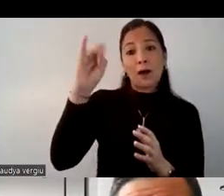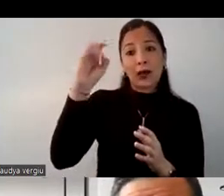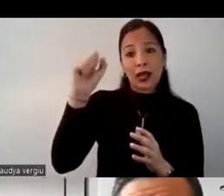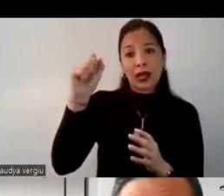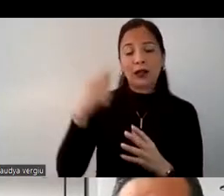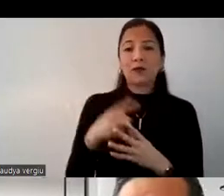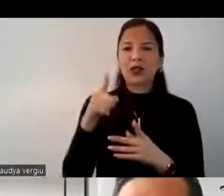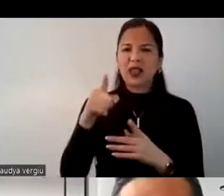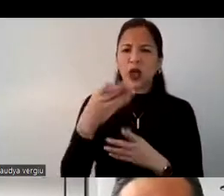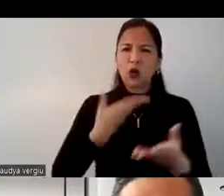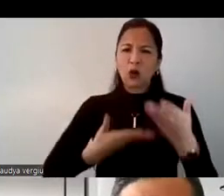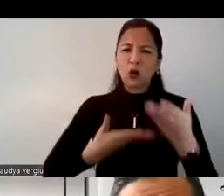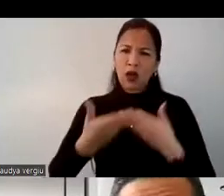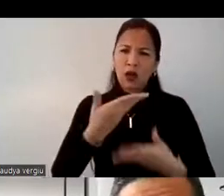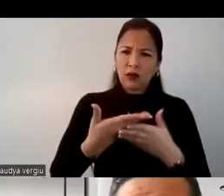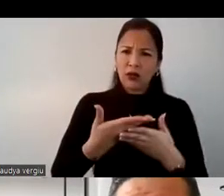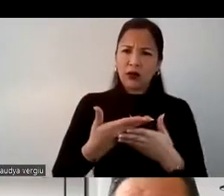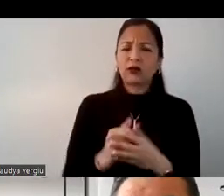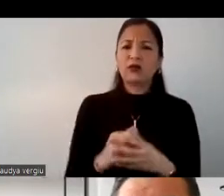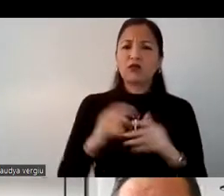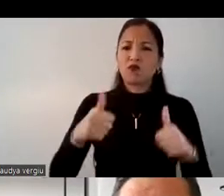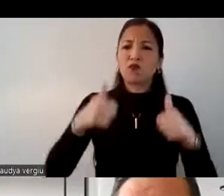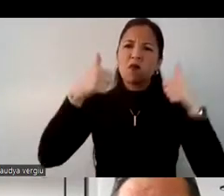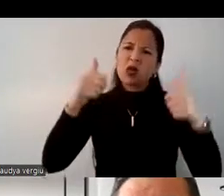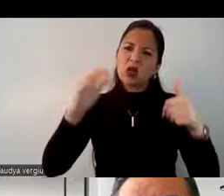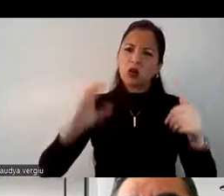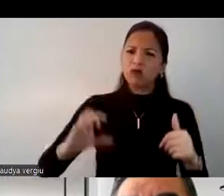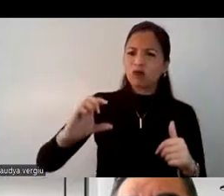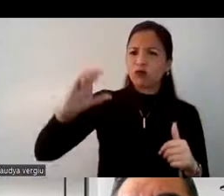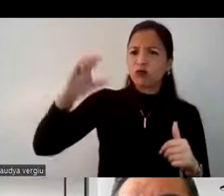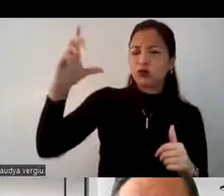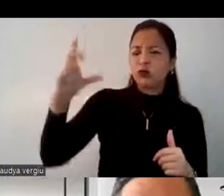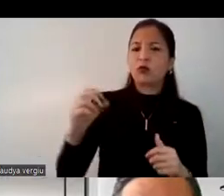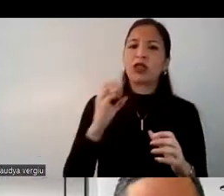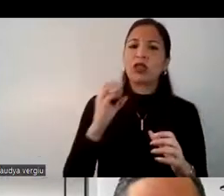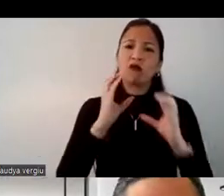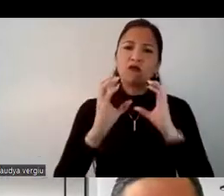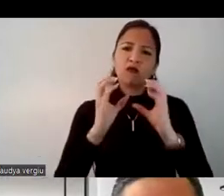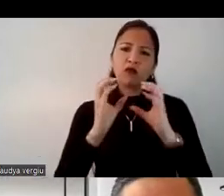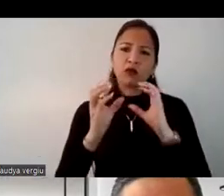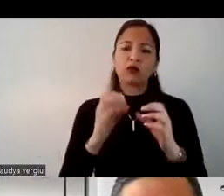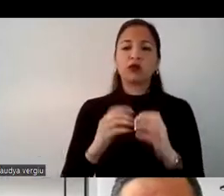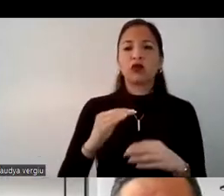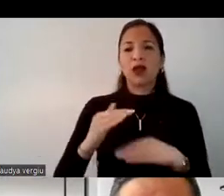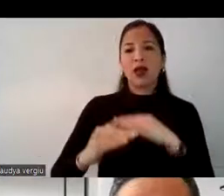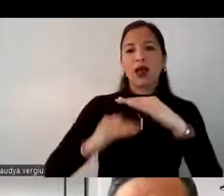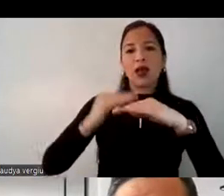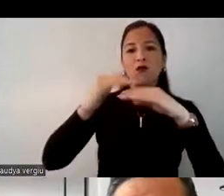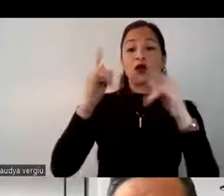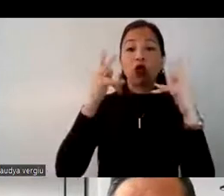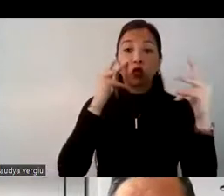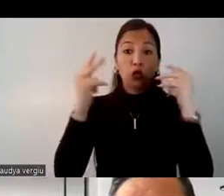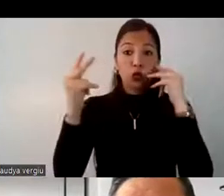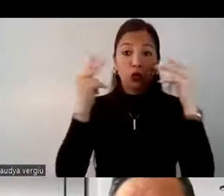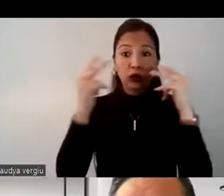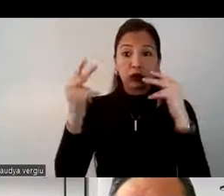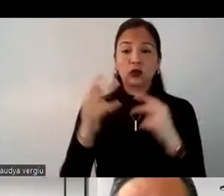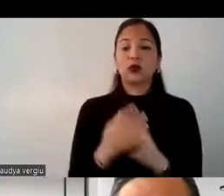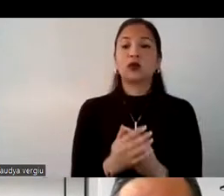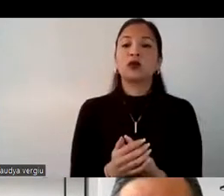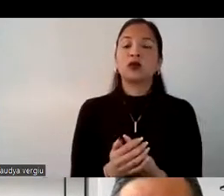dar mayores luces acerca de la evolución del turismo y